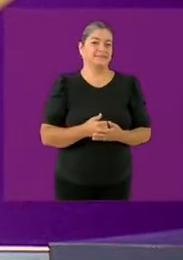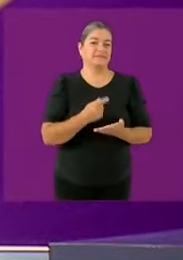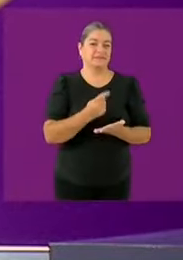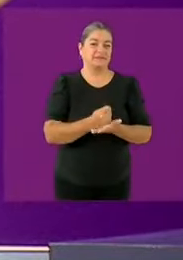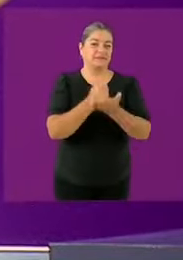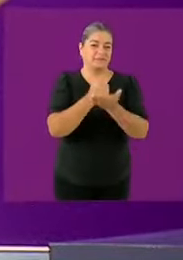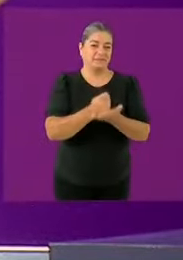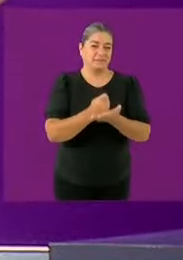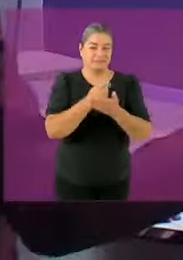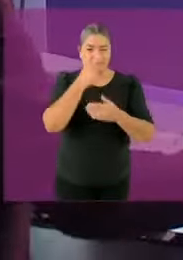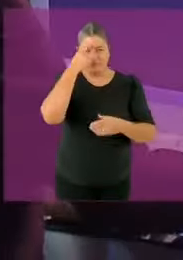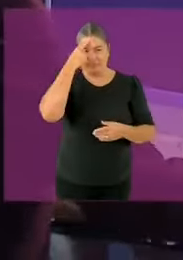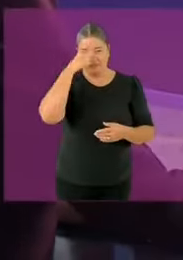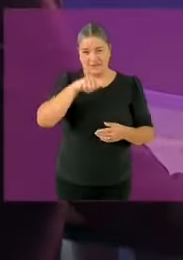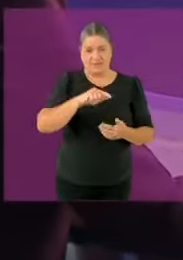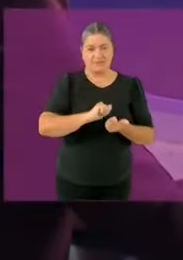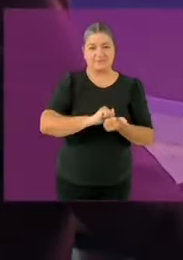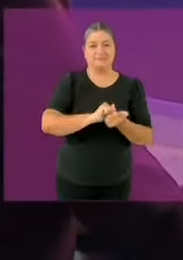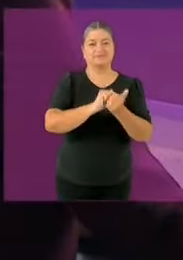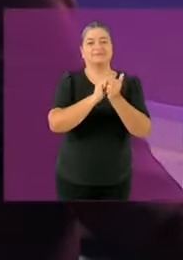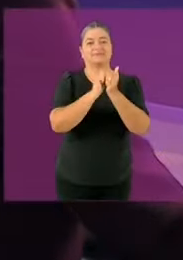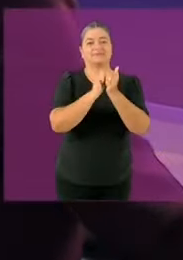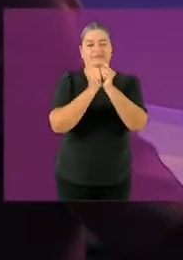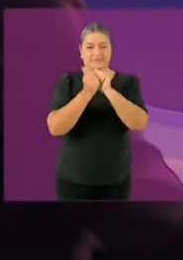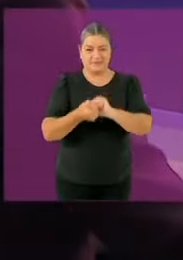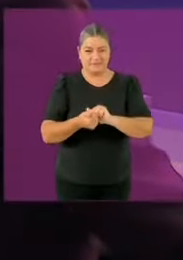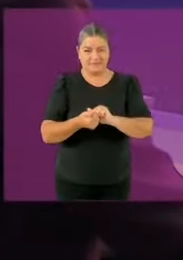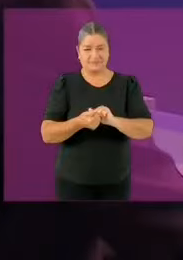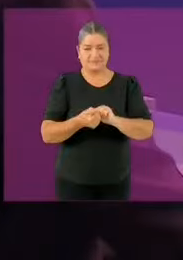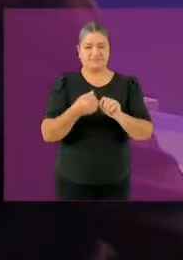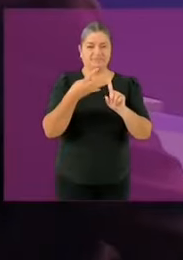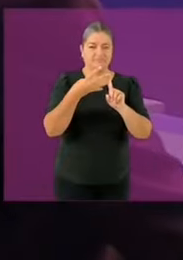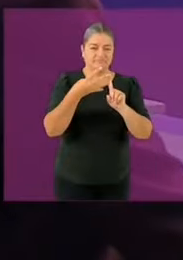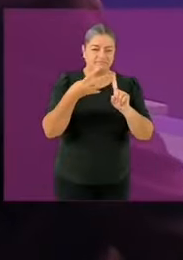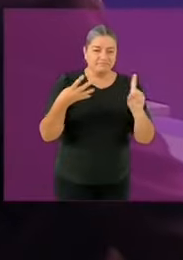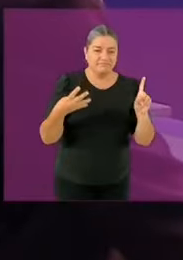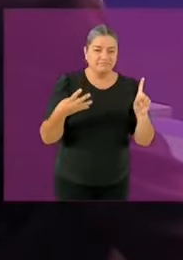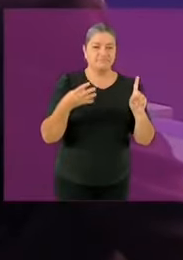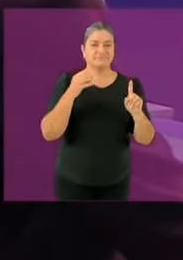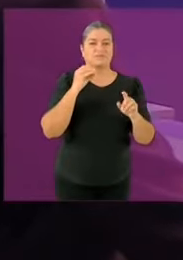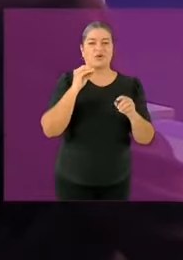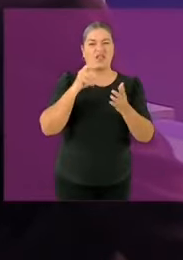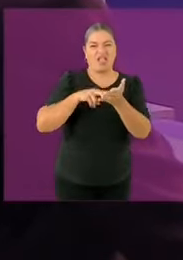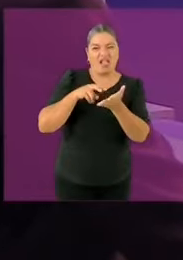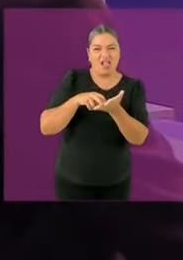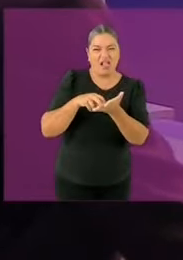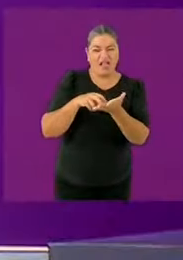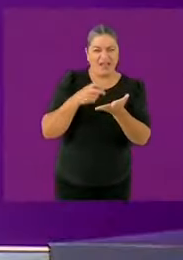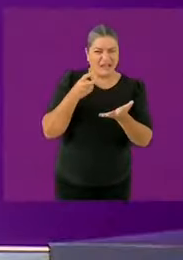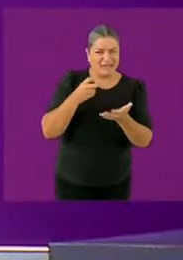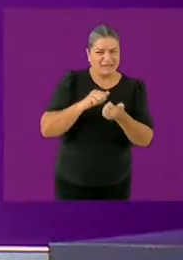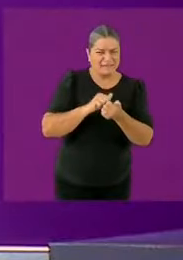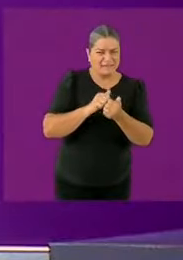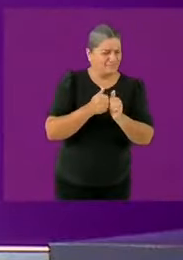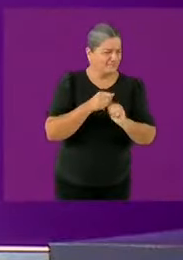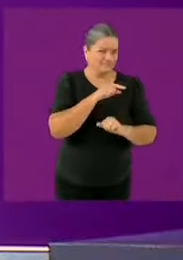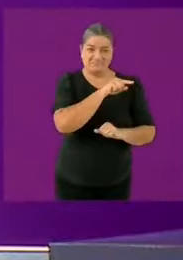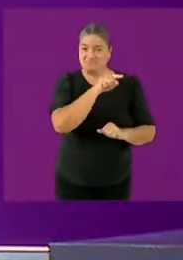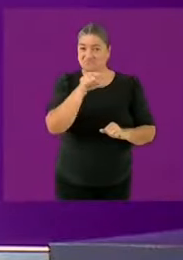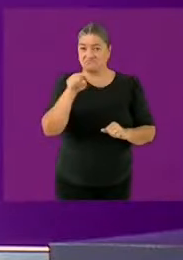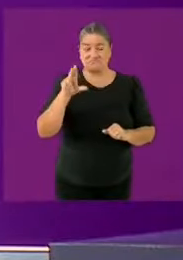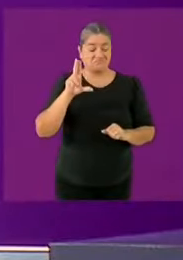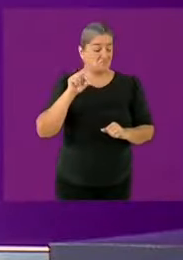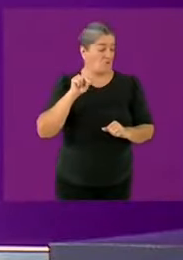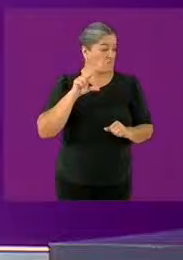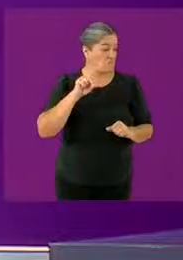la candidata lo justificó con un tema de errores de redacción pero se opusieron pero afortunadamente logramos porque no hay nada que curar